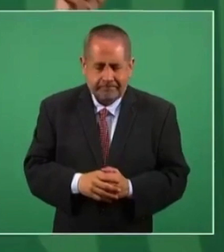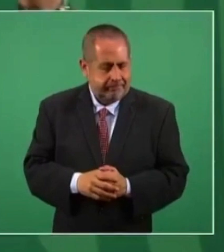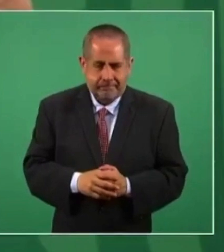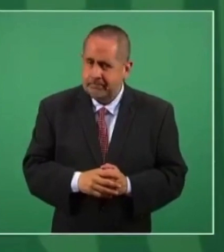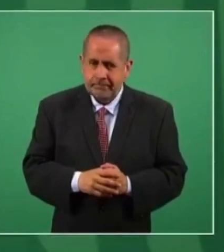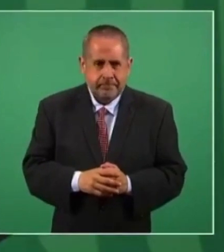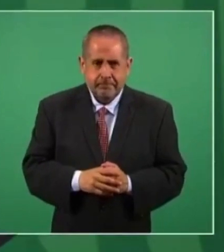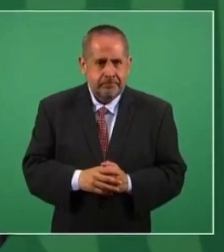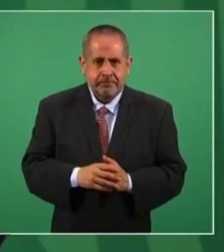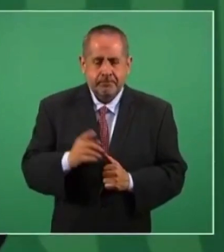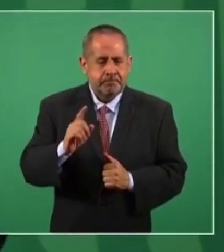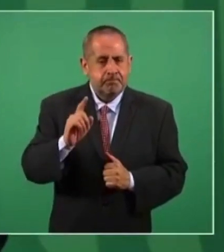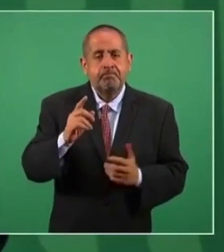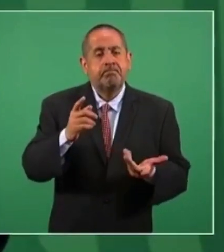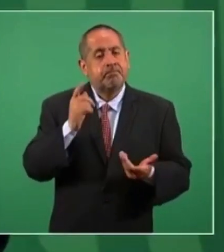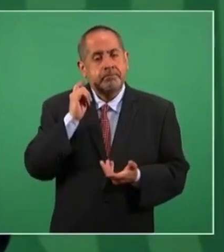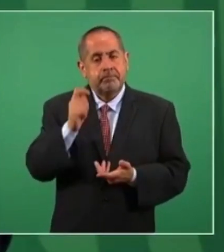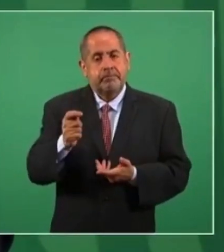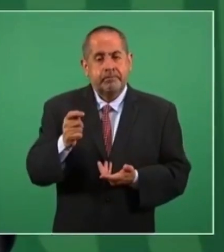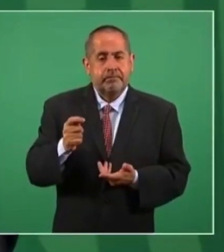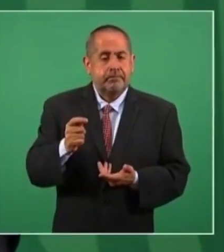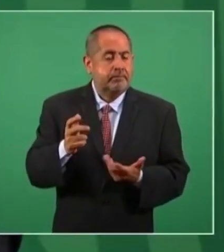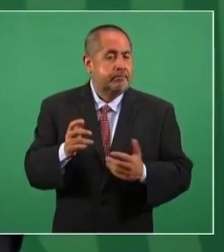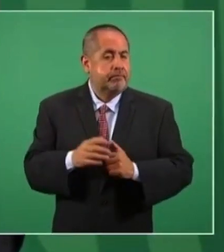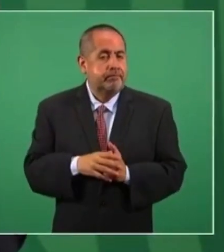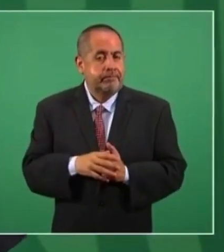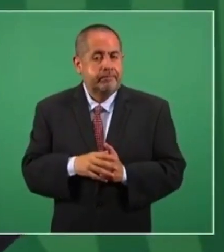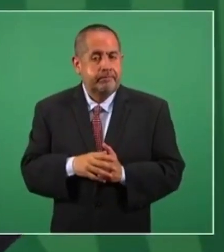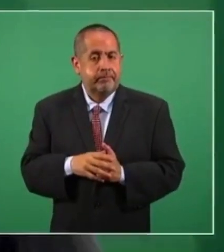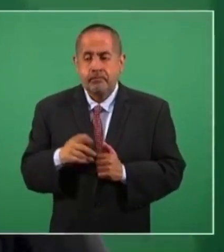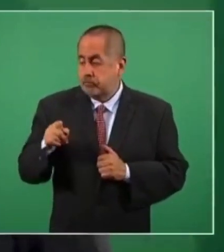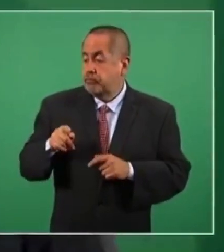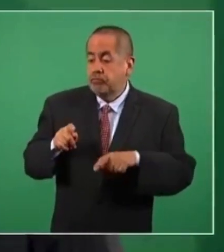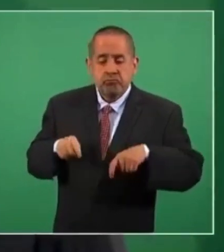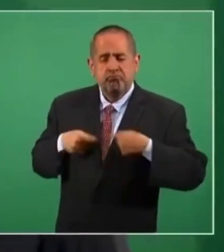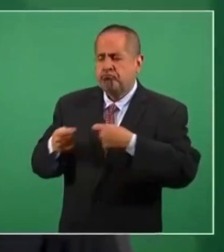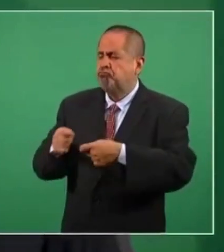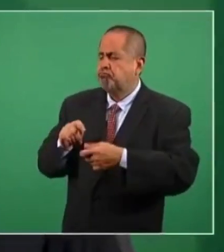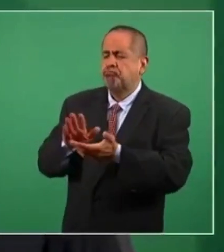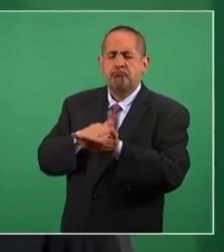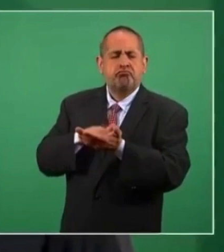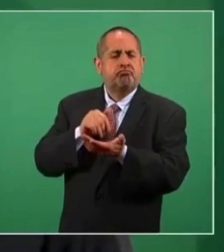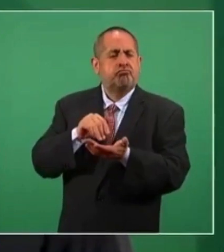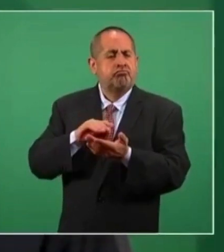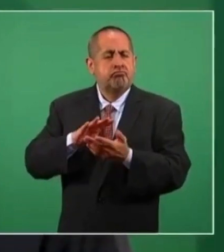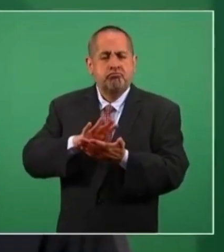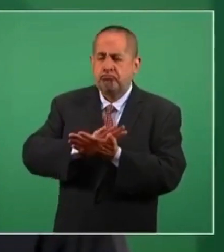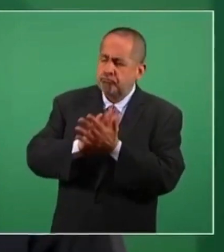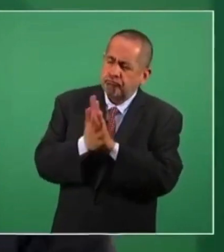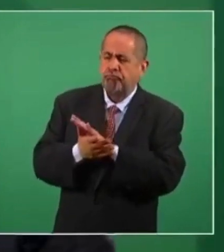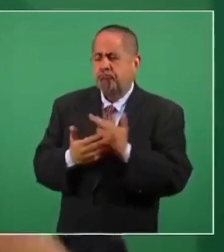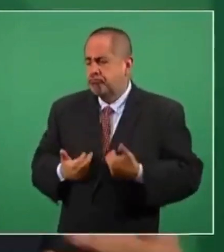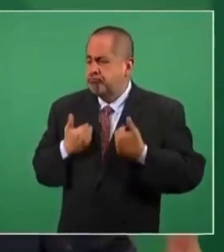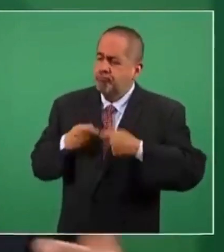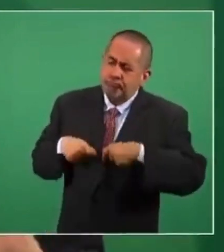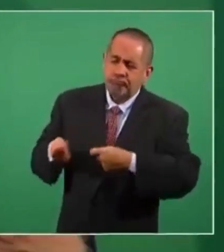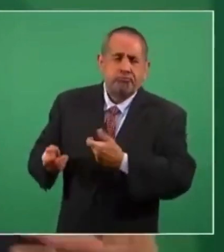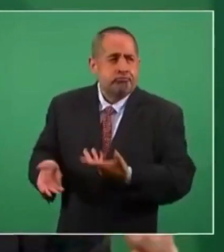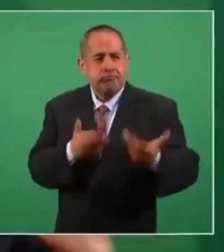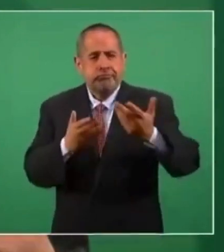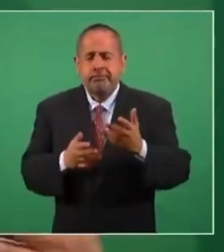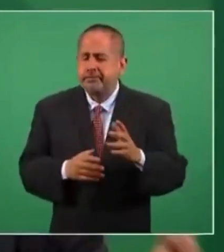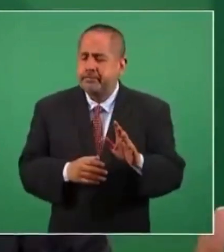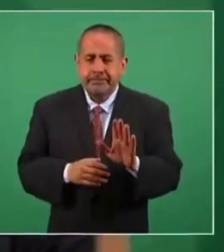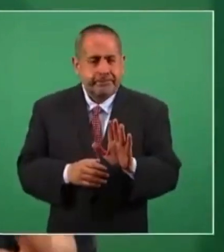van a ser regularizados, que todavía no